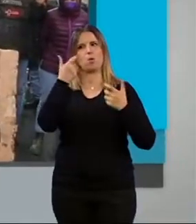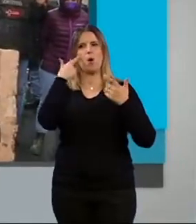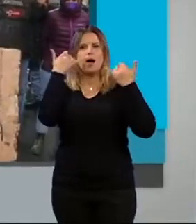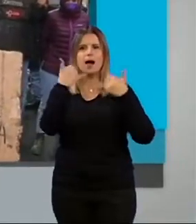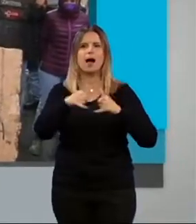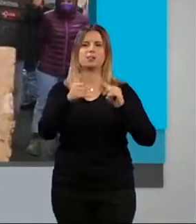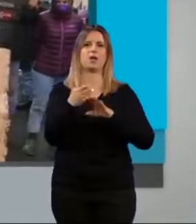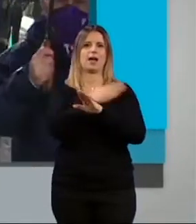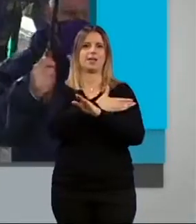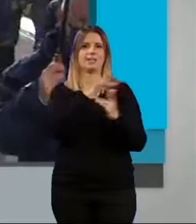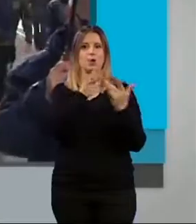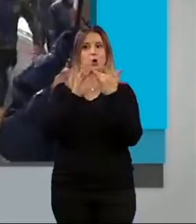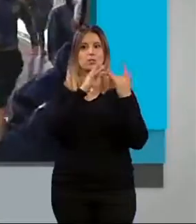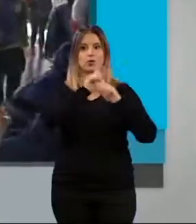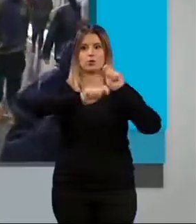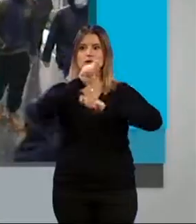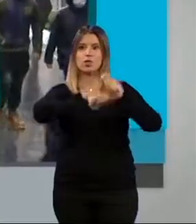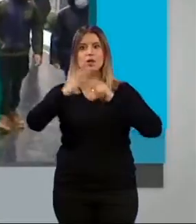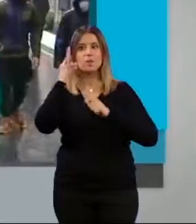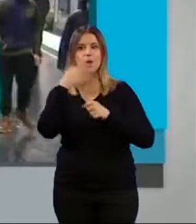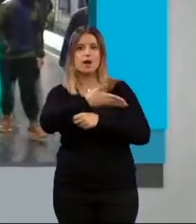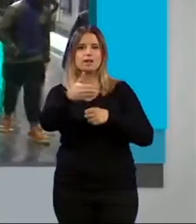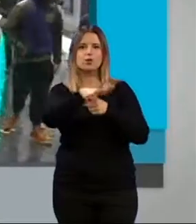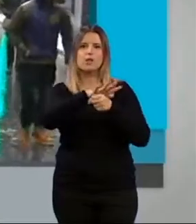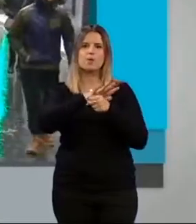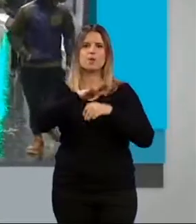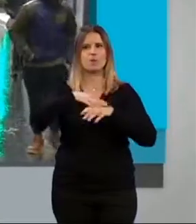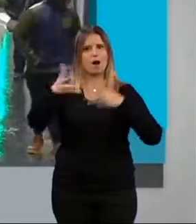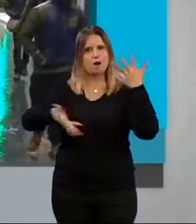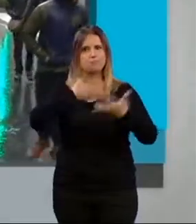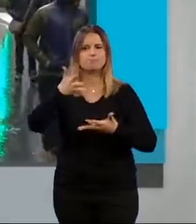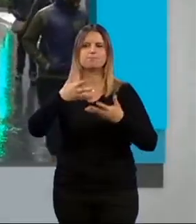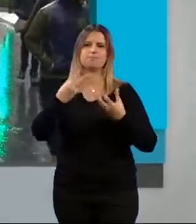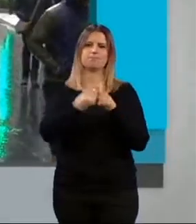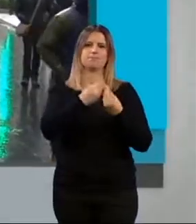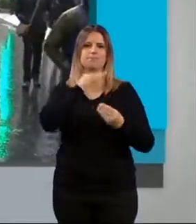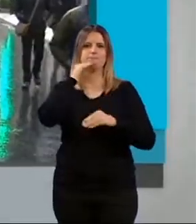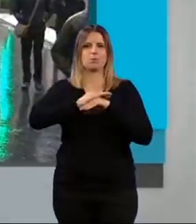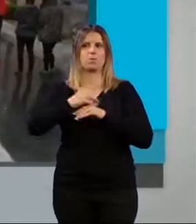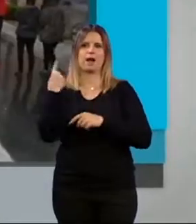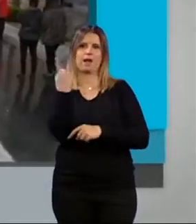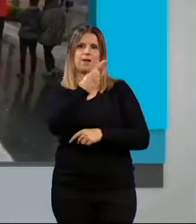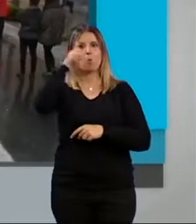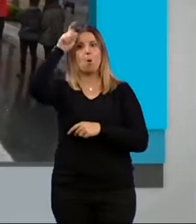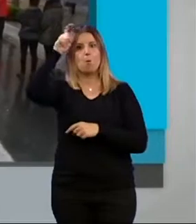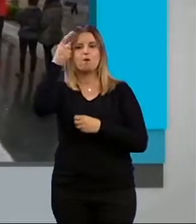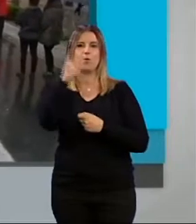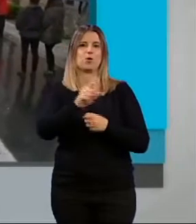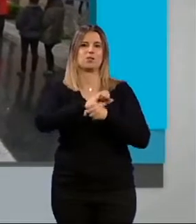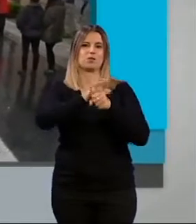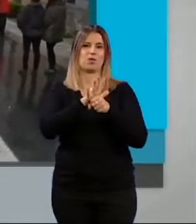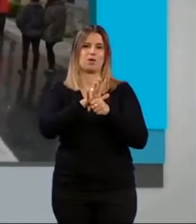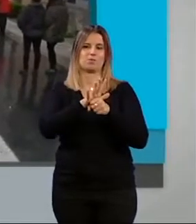las asociaciones de mujeres del resto de la provincia para instarles a que desarrollen esta jornada en sus respectivos municipios, dada la situación de pandemia,